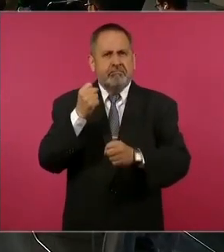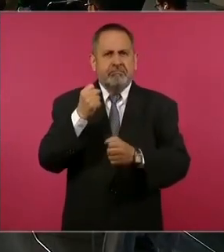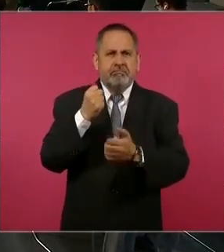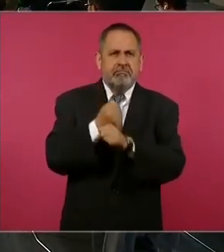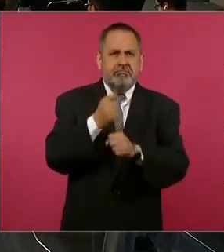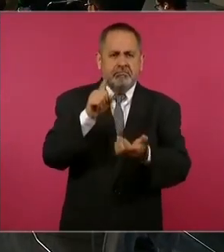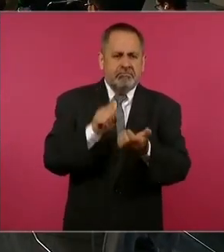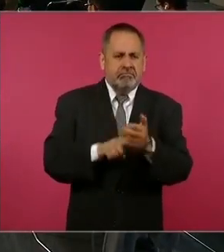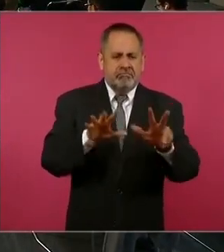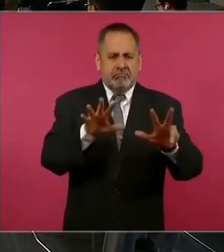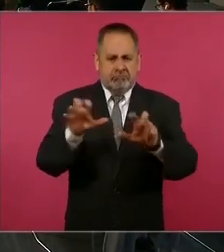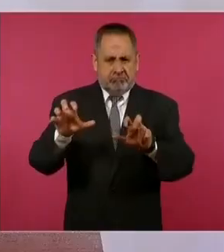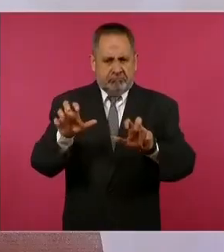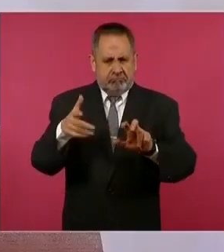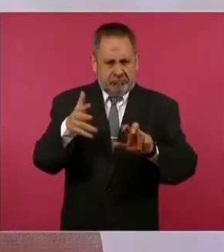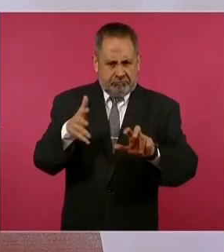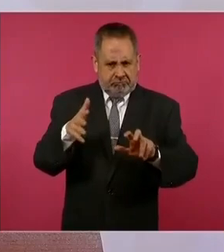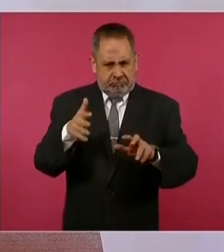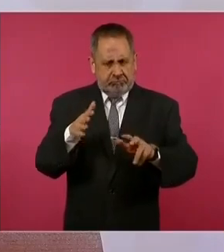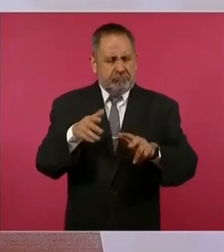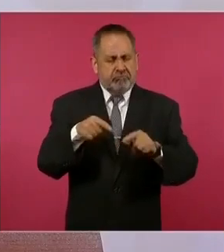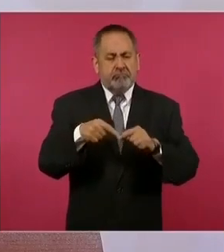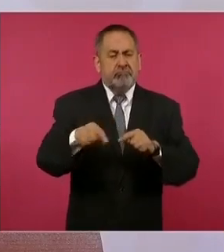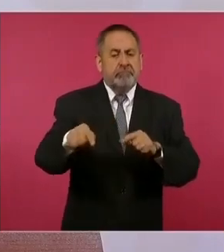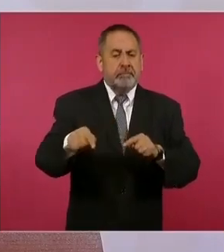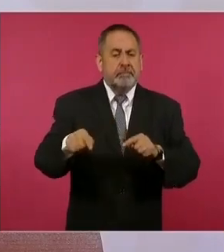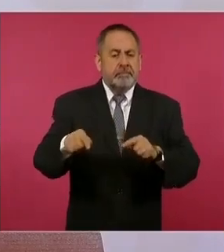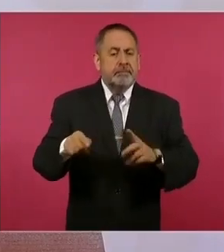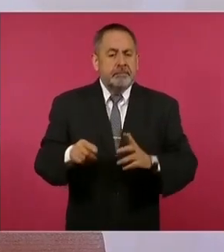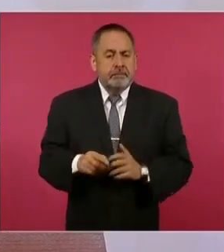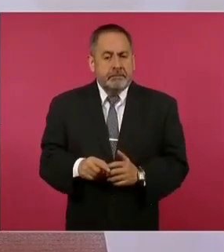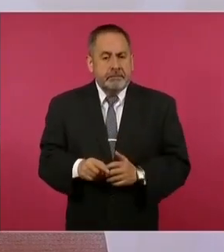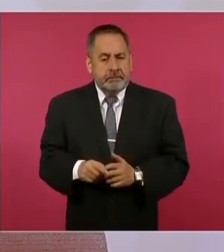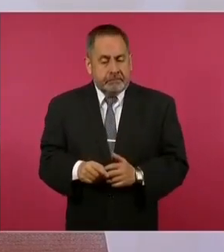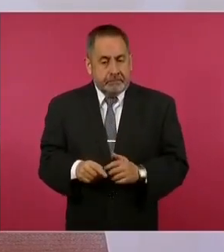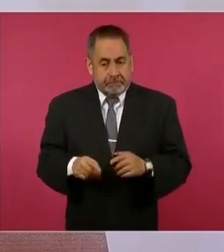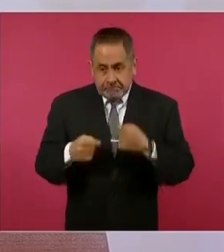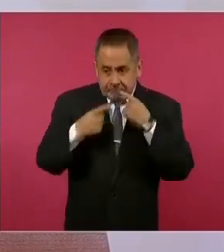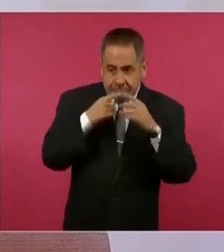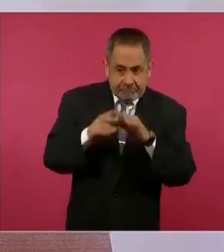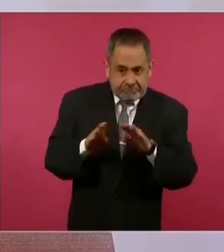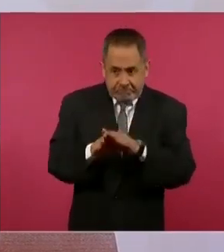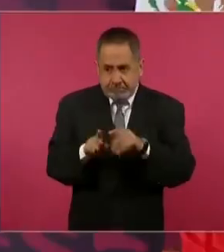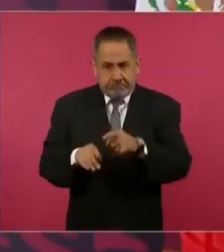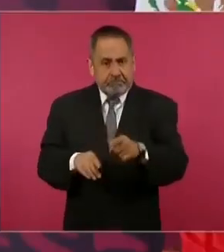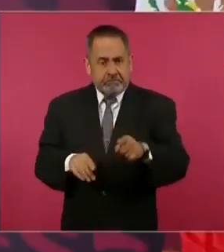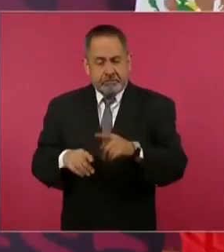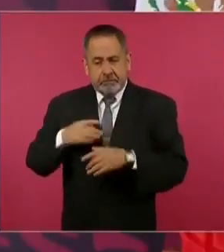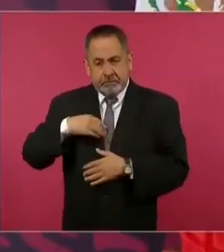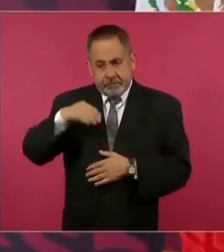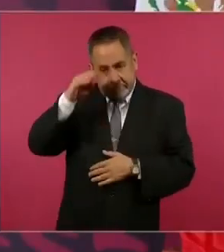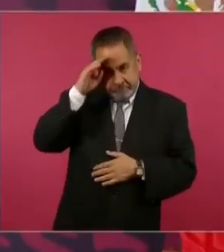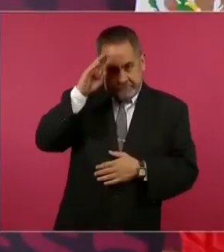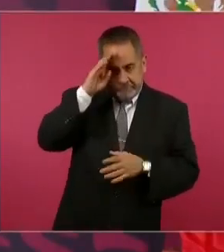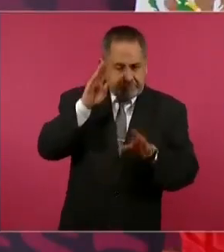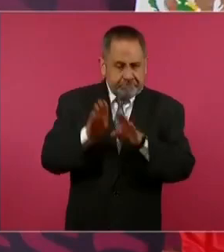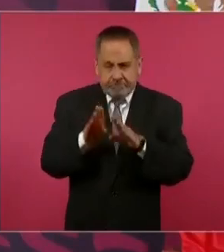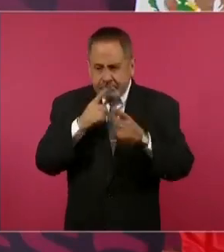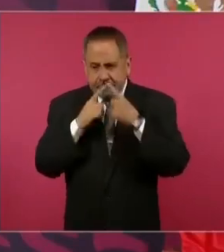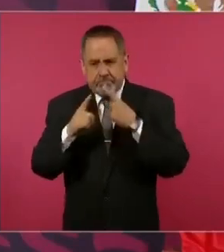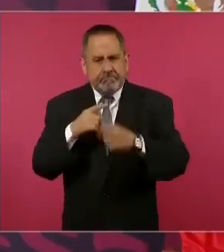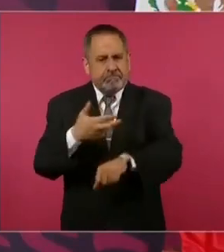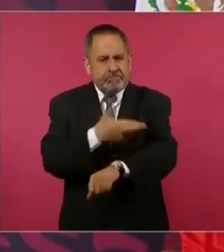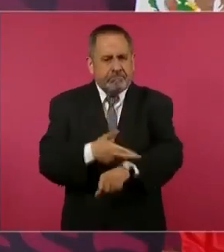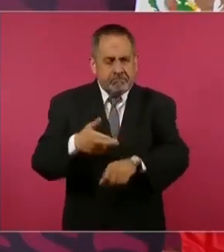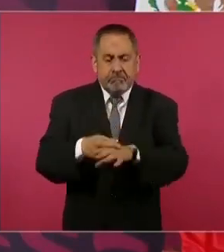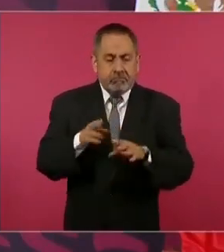hizo un estudio de todos los pasos para cruzar